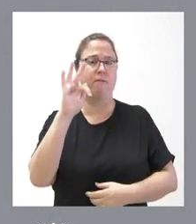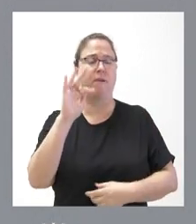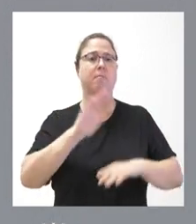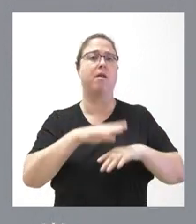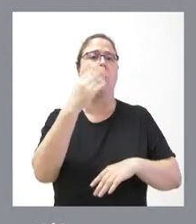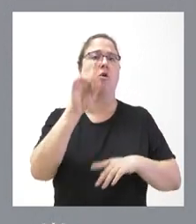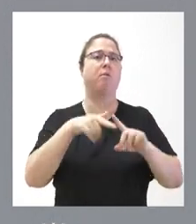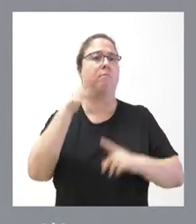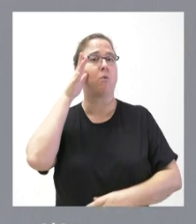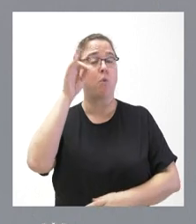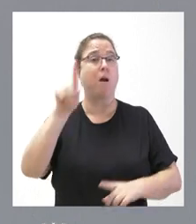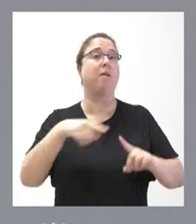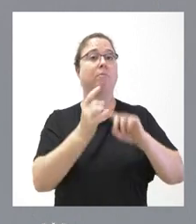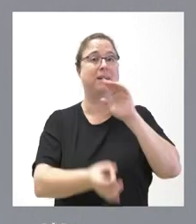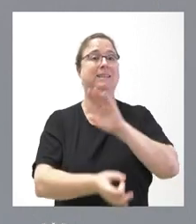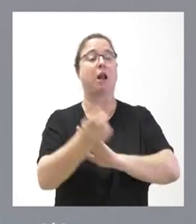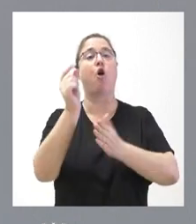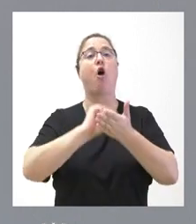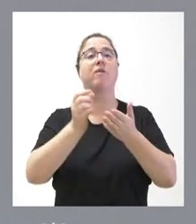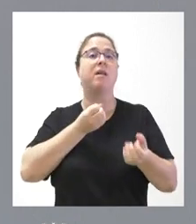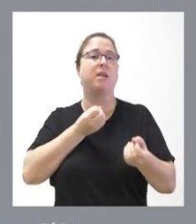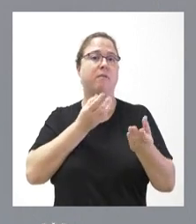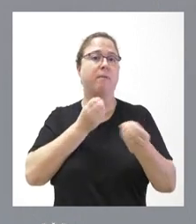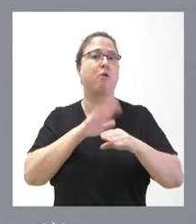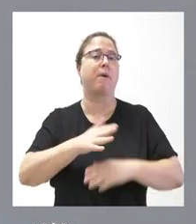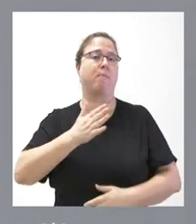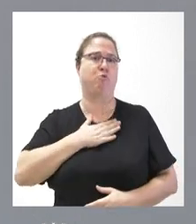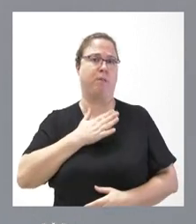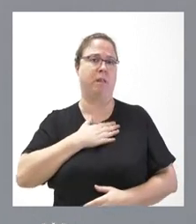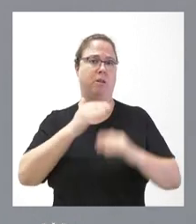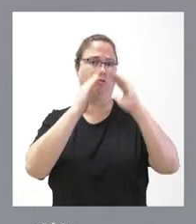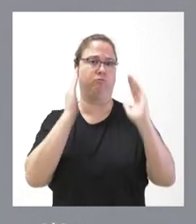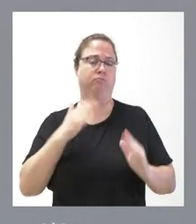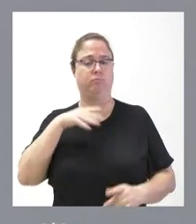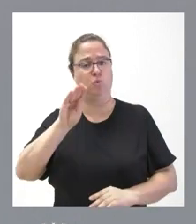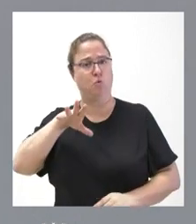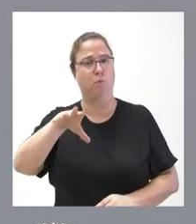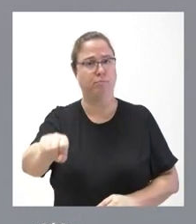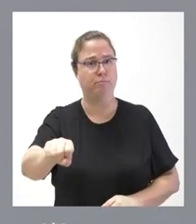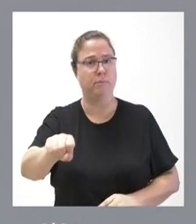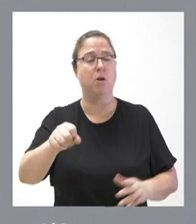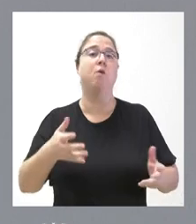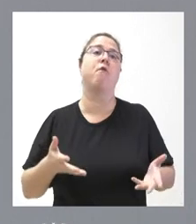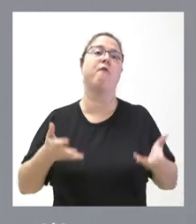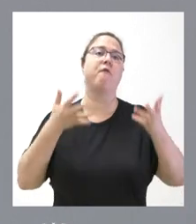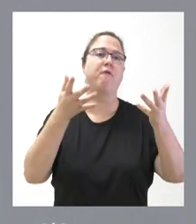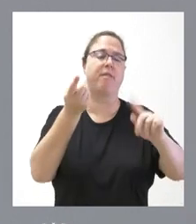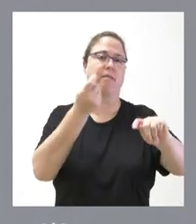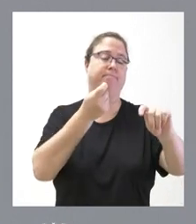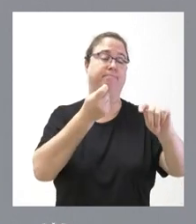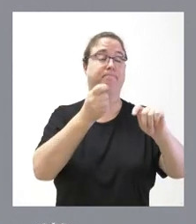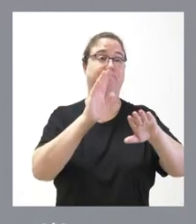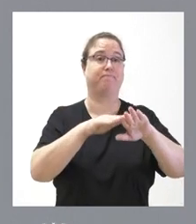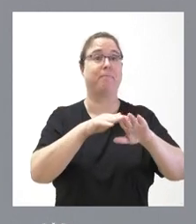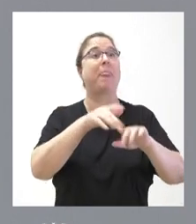estas oficinas de información a los propietarios que viene a poner en disposición viviendas en el mercado en la medida en que algunas de esas viviendas se